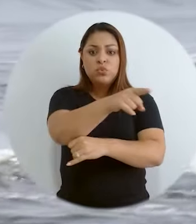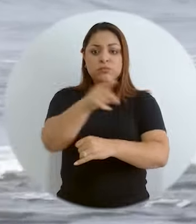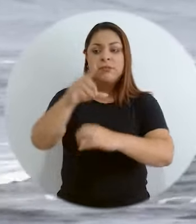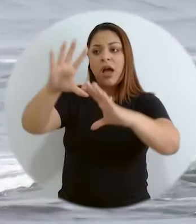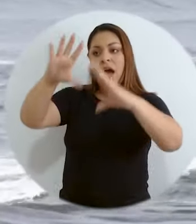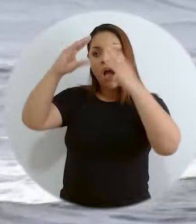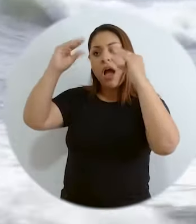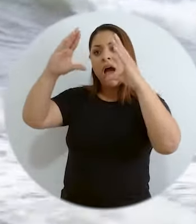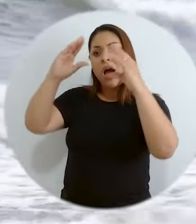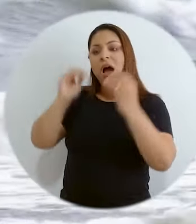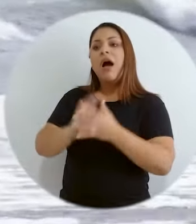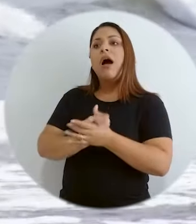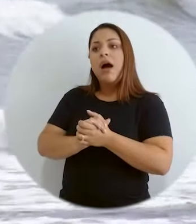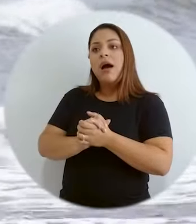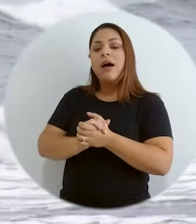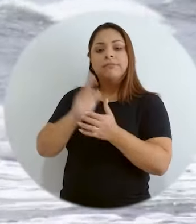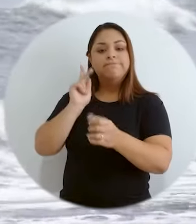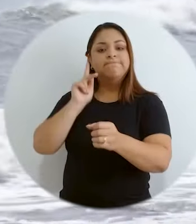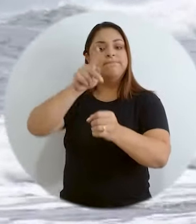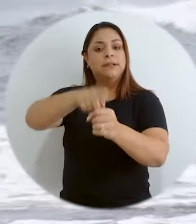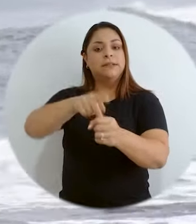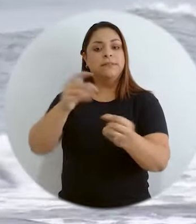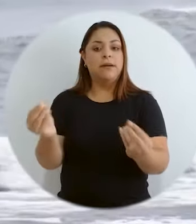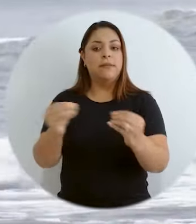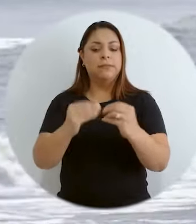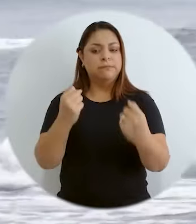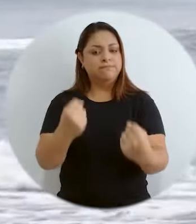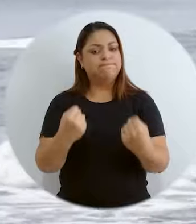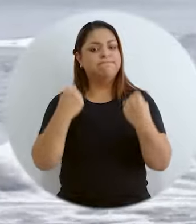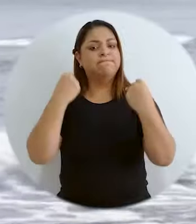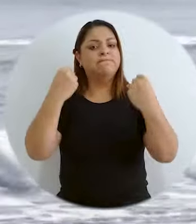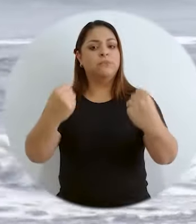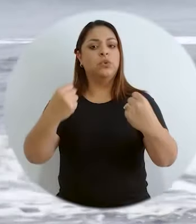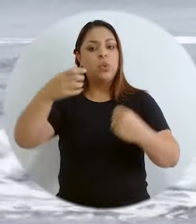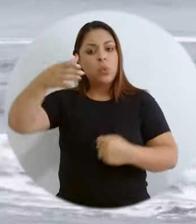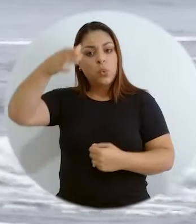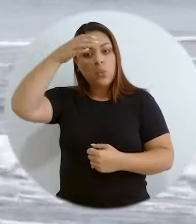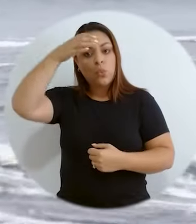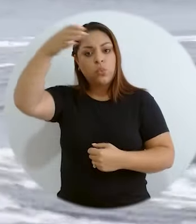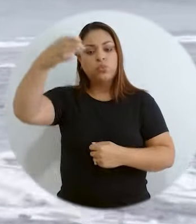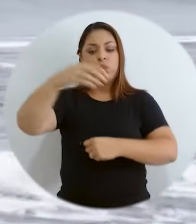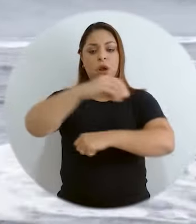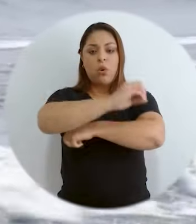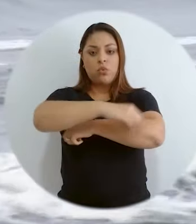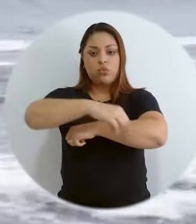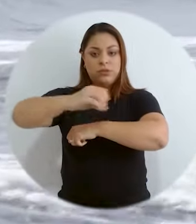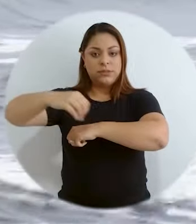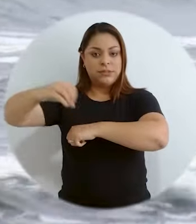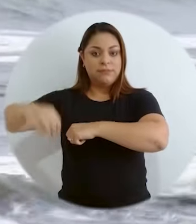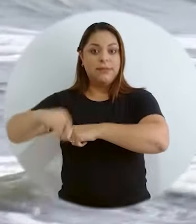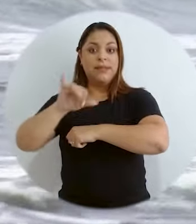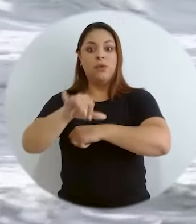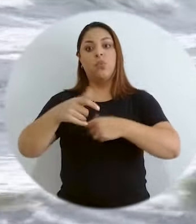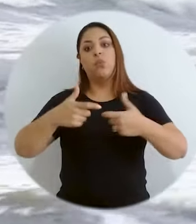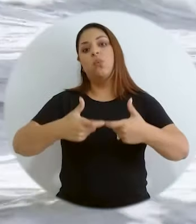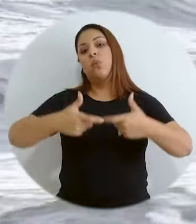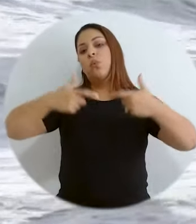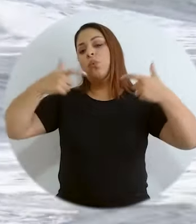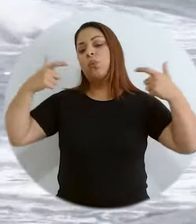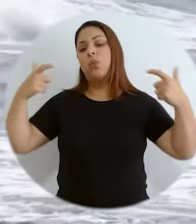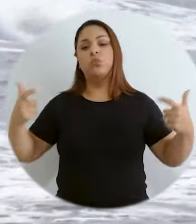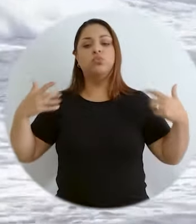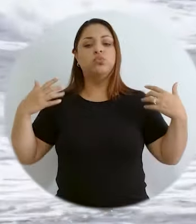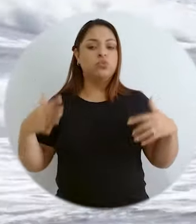instancias que ustedes representan para informarnos más y participar más en el fortalecimiento de esta cultura de los